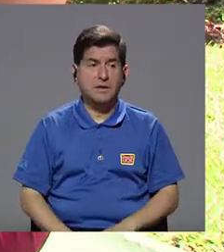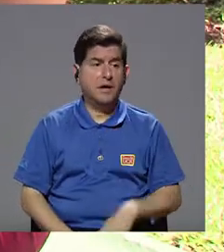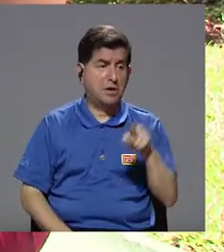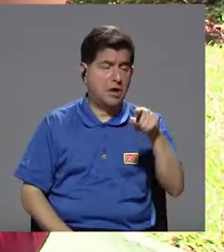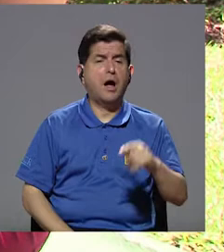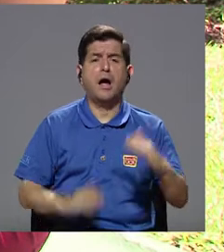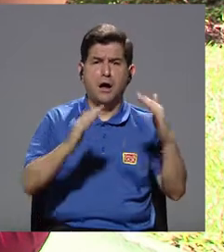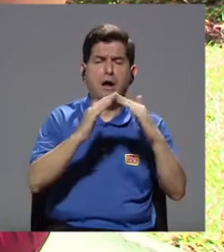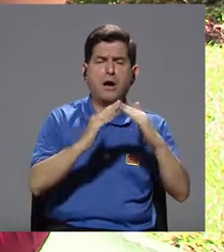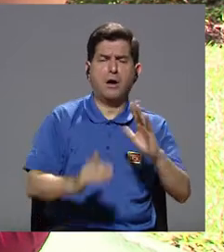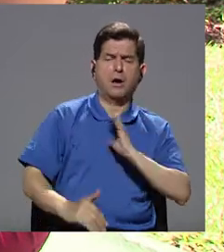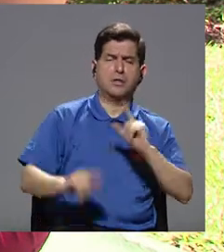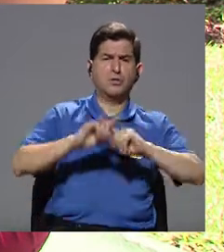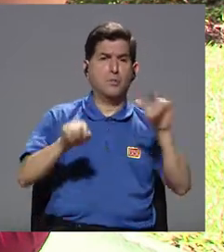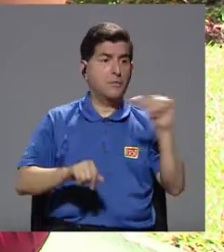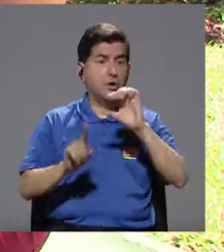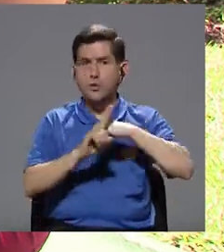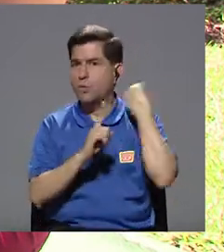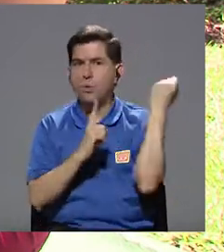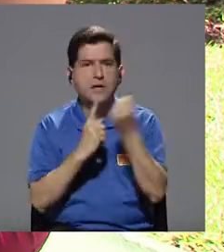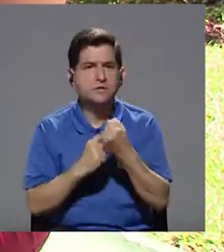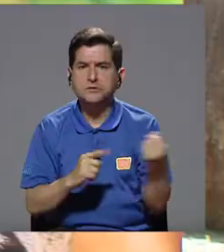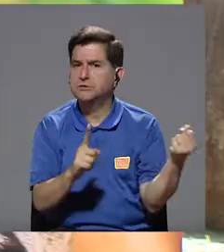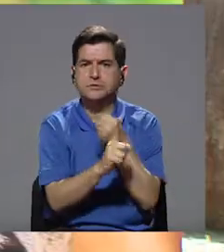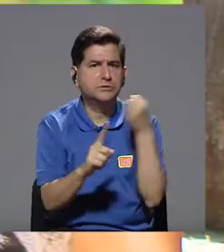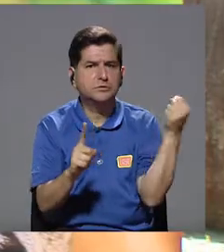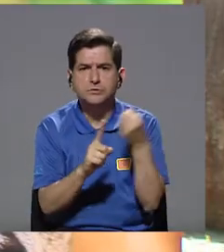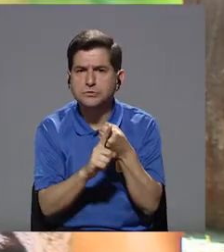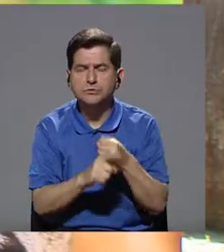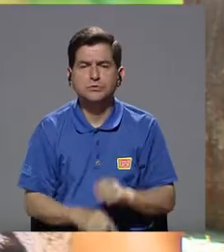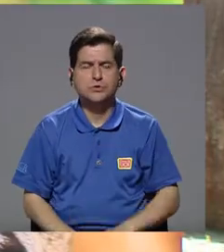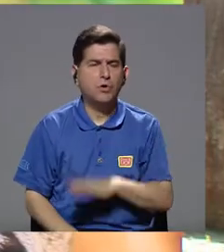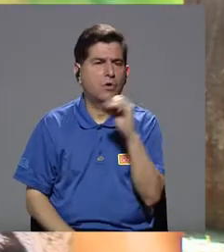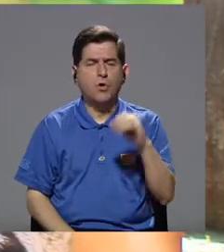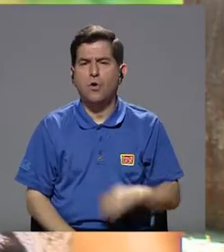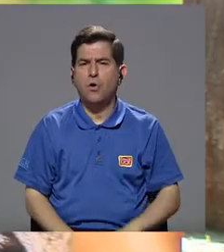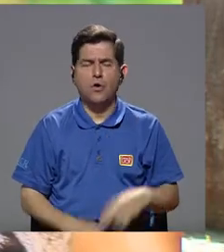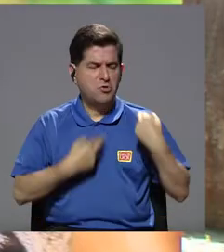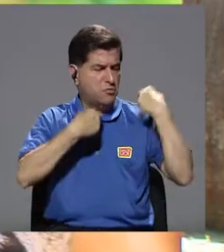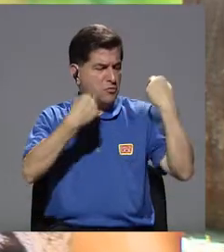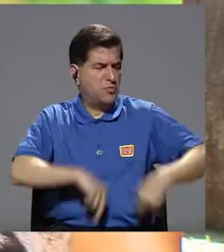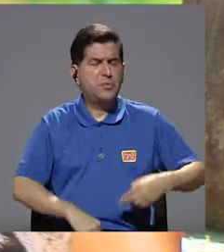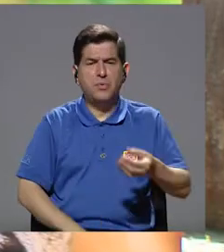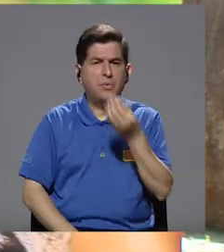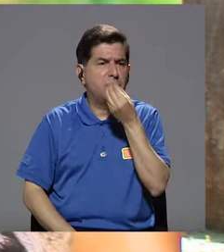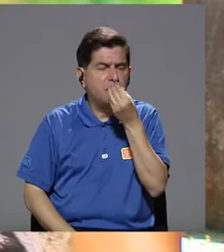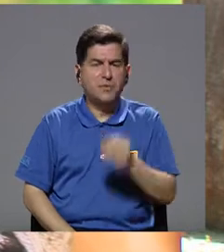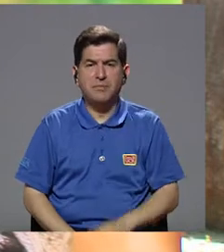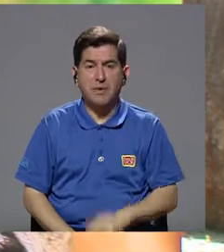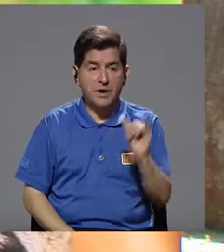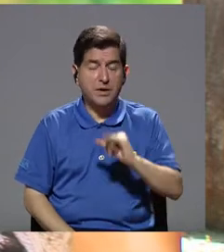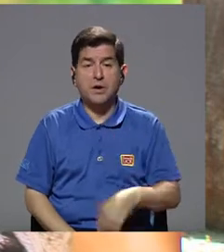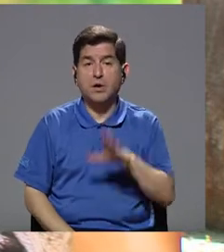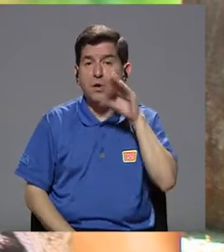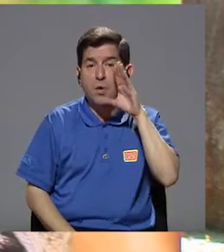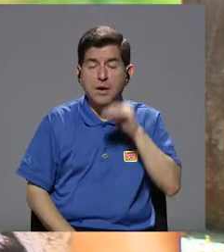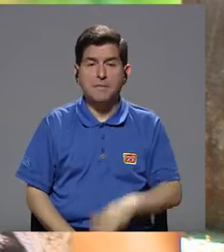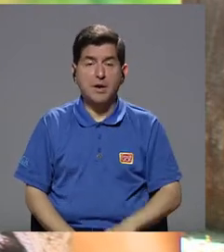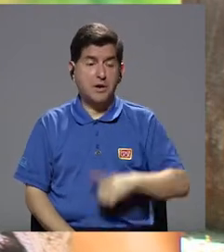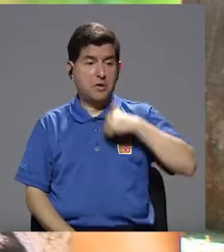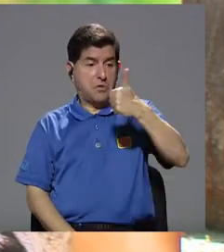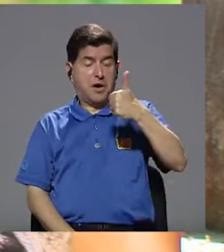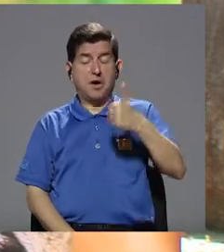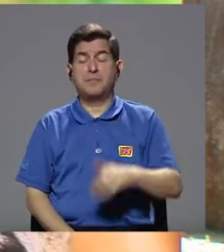casas también lujosas y presentan los mismos temas de maltrato, temas de negligencia, que no les dan de comer. Hemos encontrado perros que son